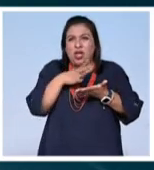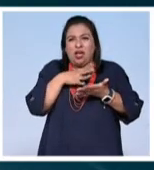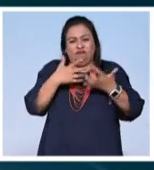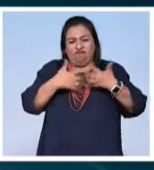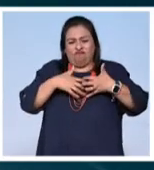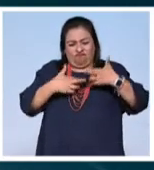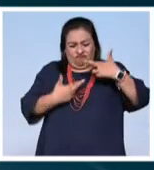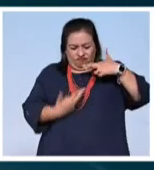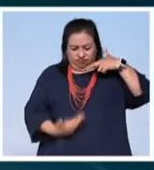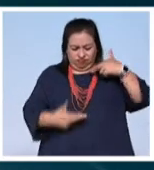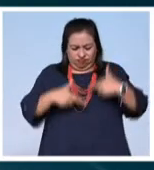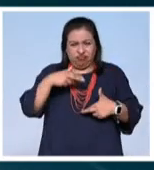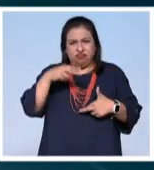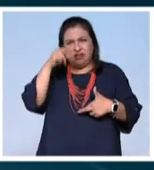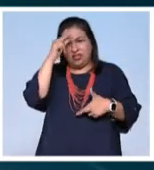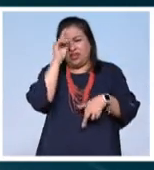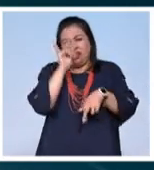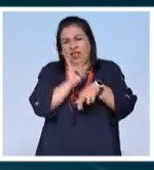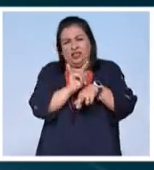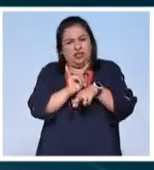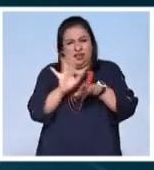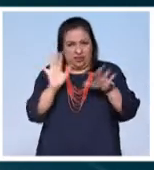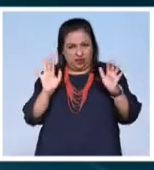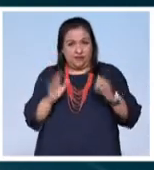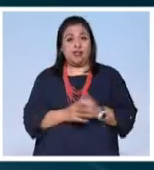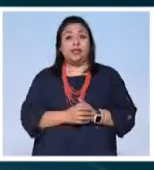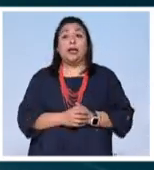cables e inteligencia artificial